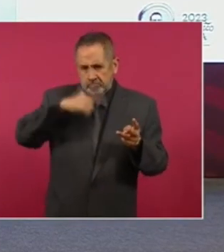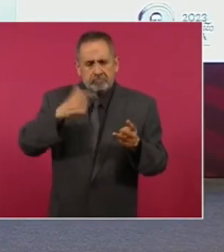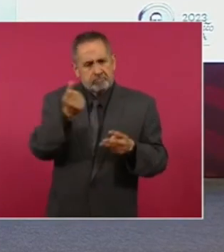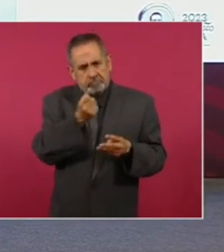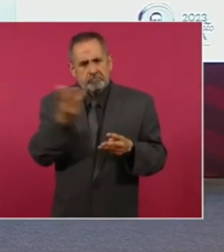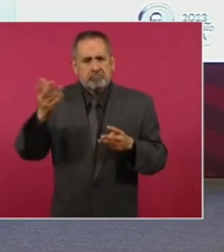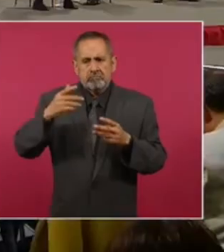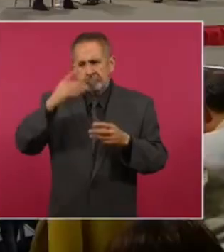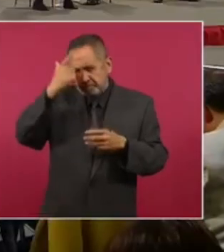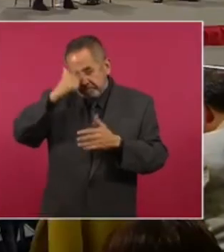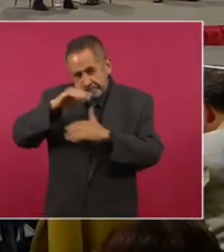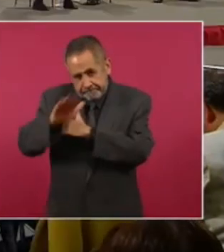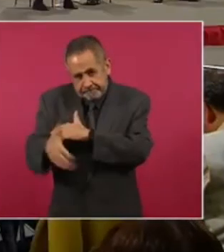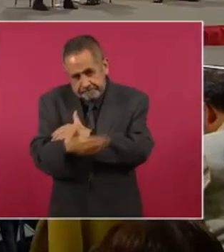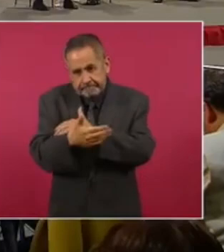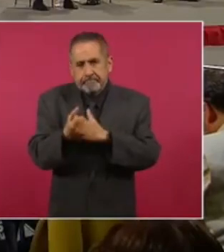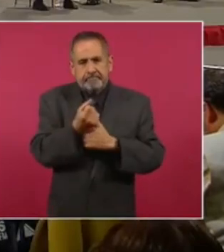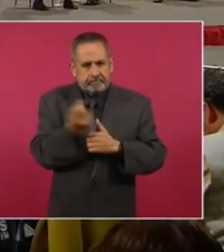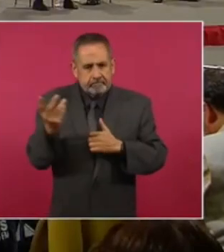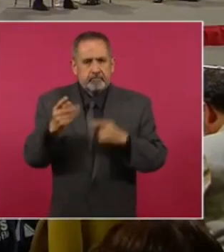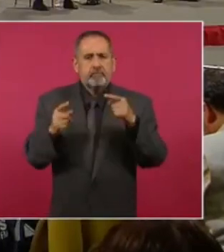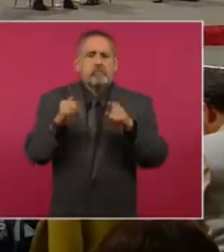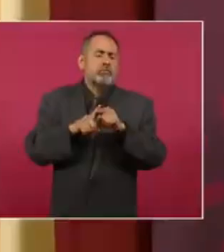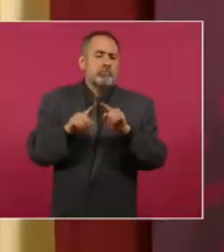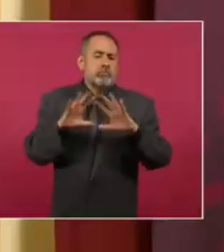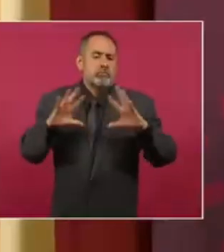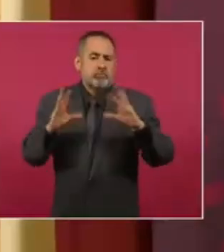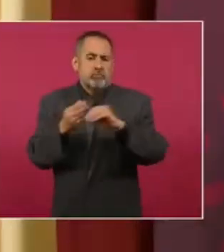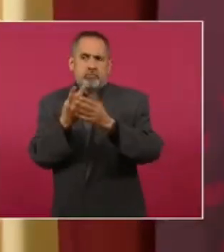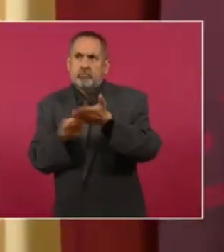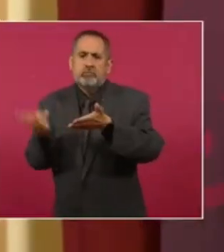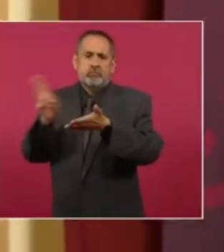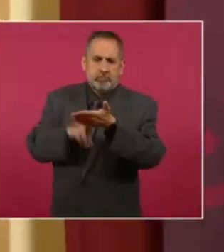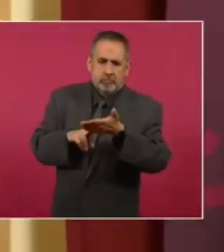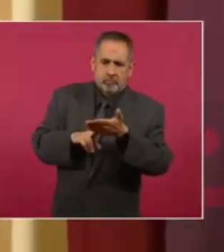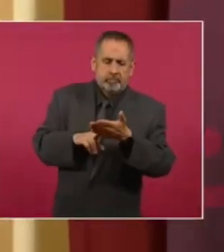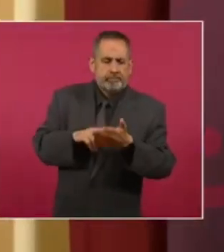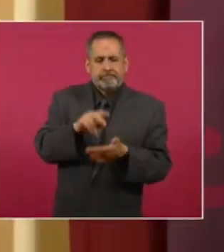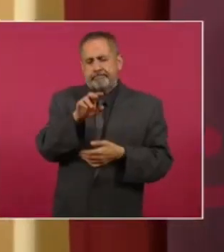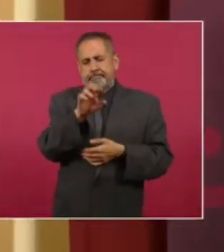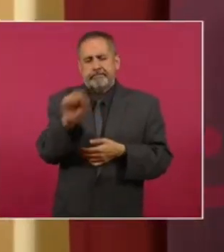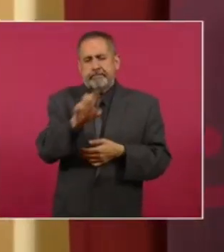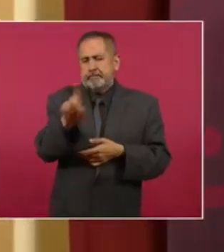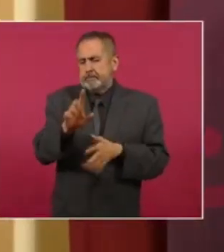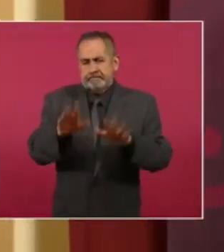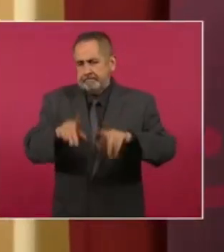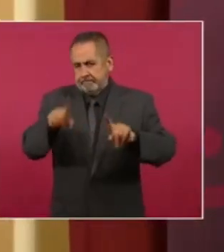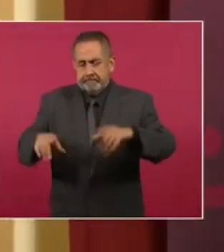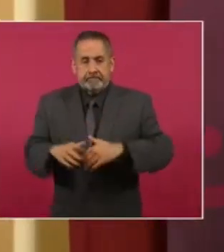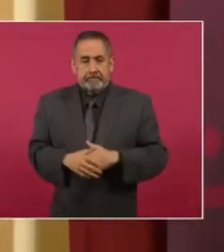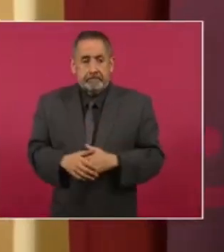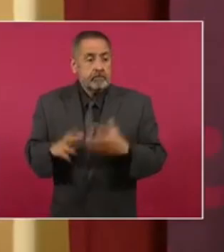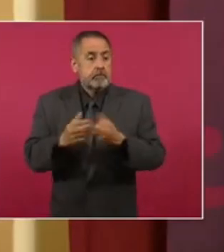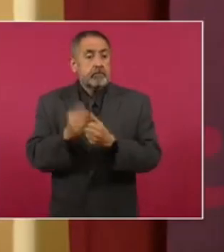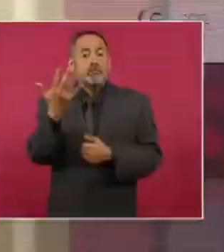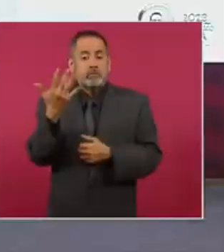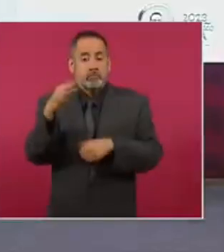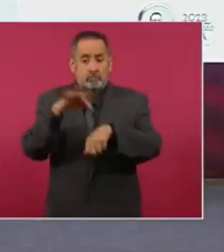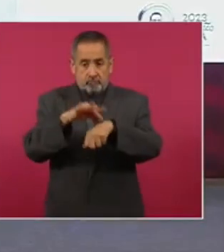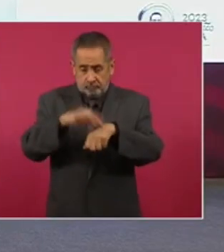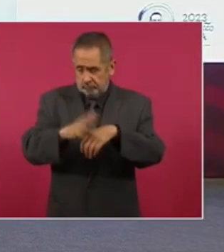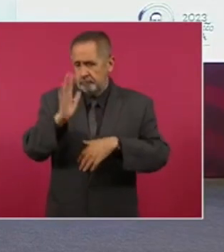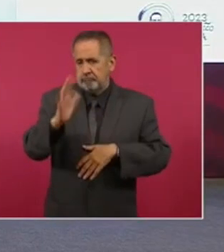algunas especialidades o en la jornada acumulada, que es decir, los fines de semana. Ya tenemos a 50 médicos